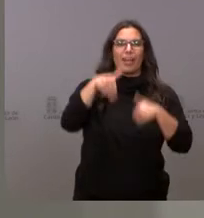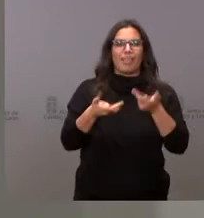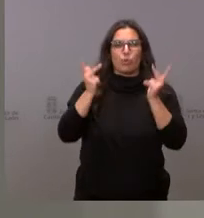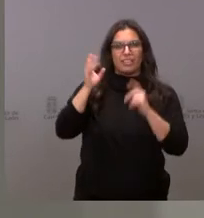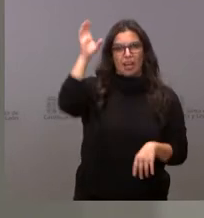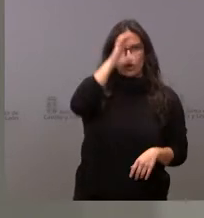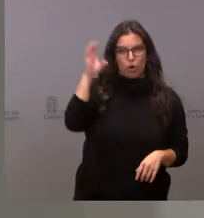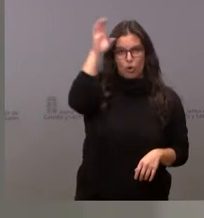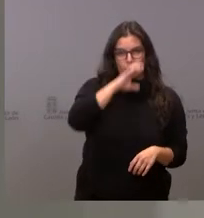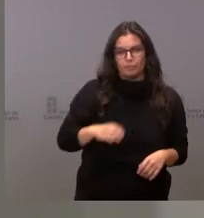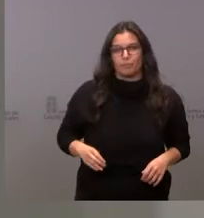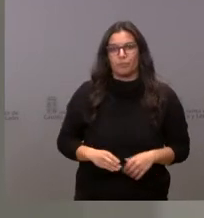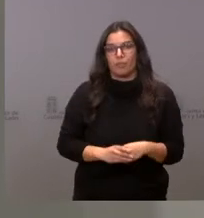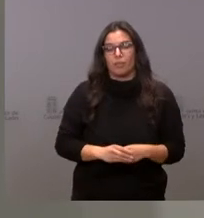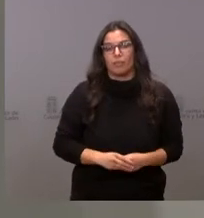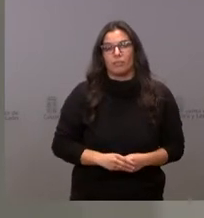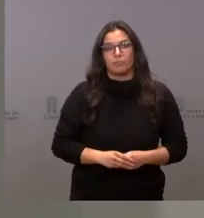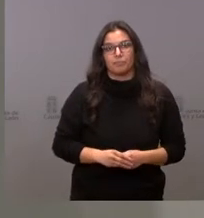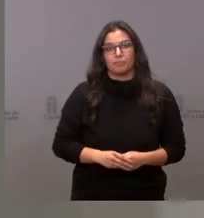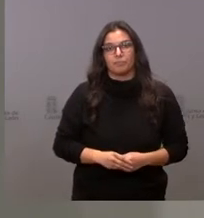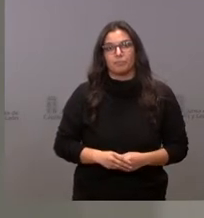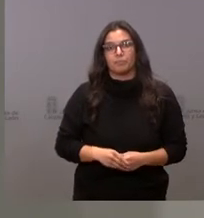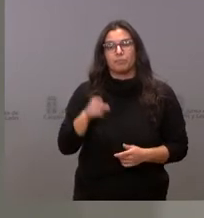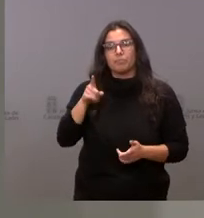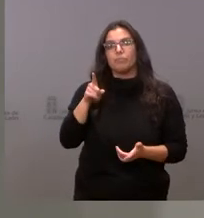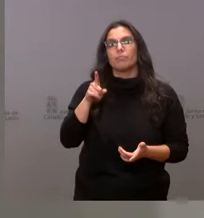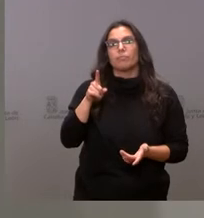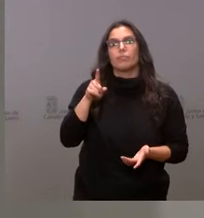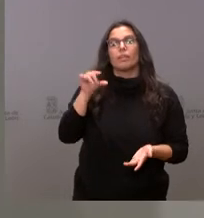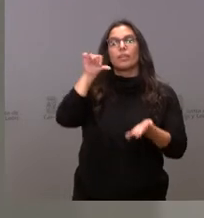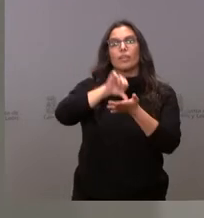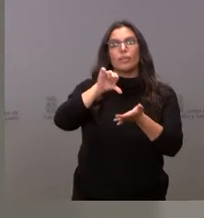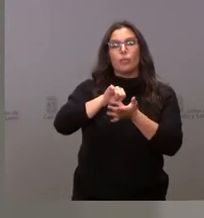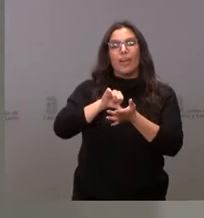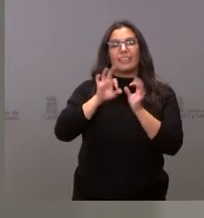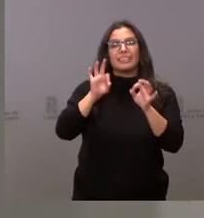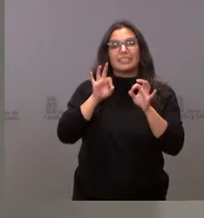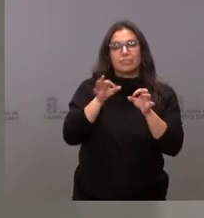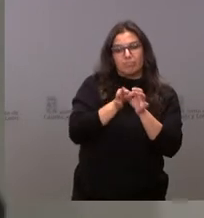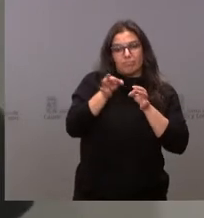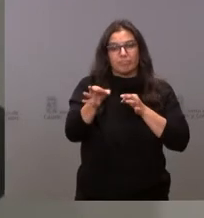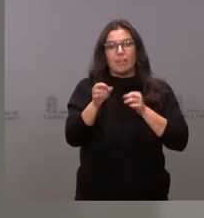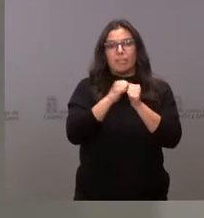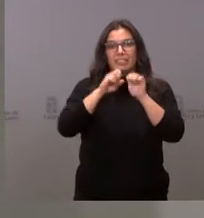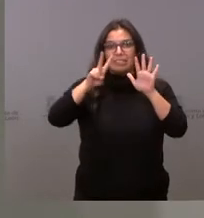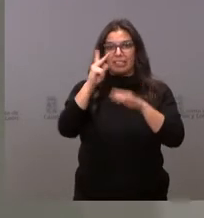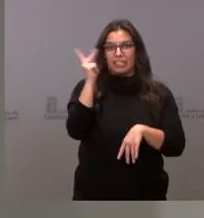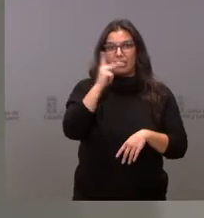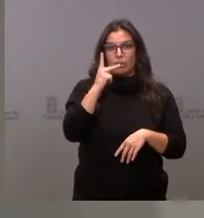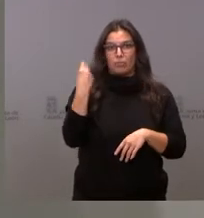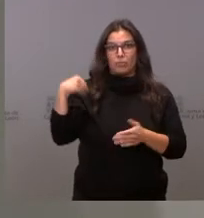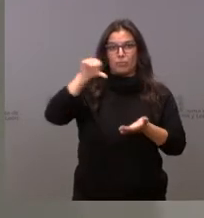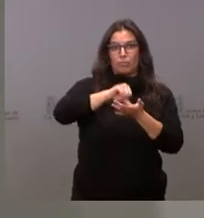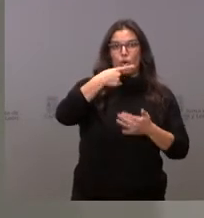Se va a centrar en una localidad de 63.000 habitantes a 27 kilómetros de goma,